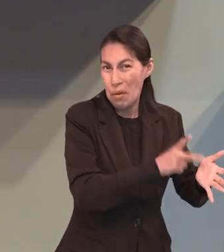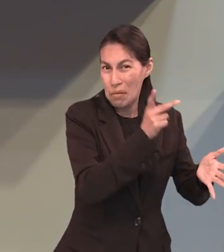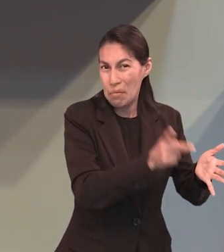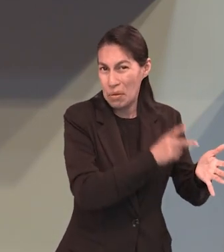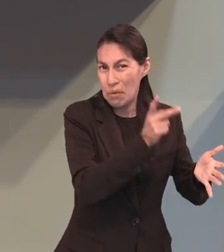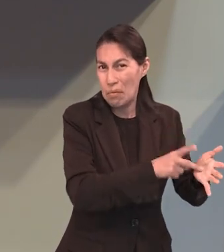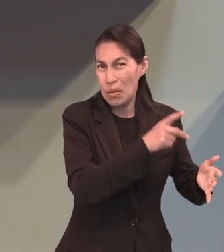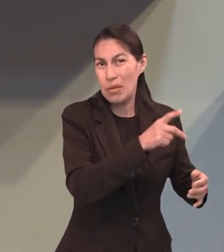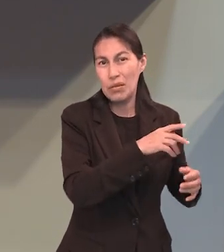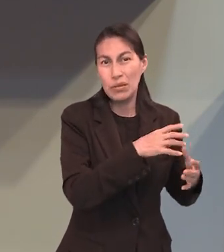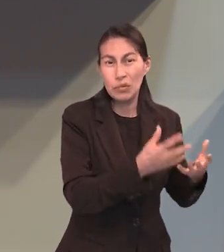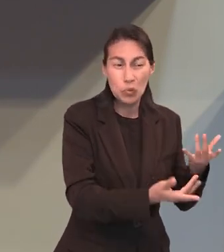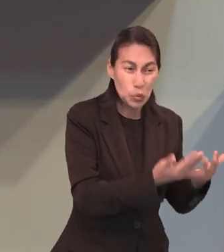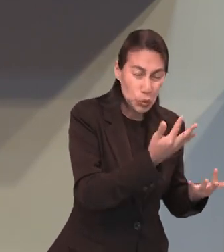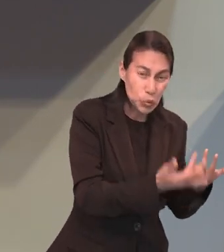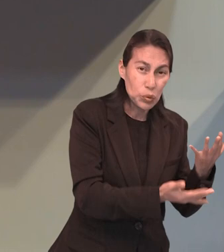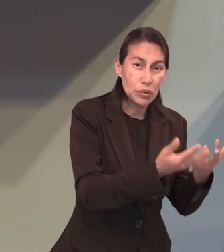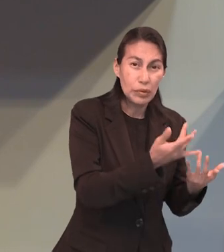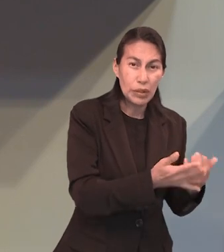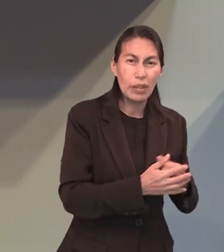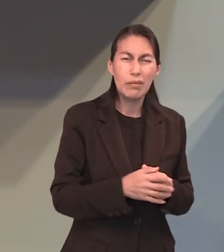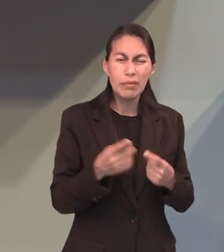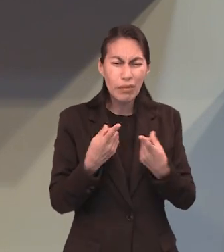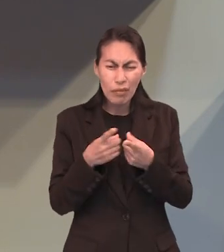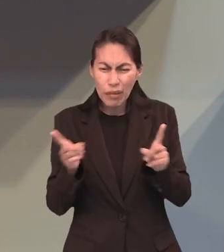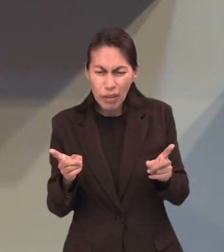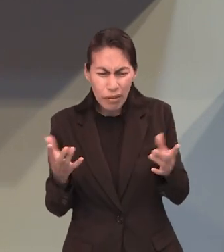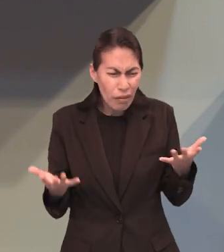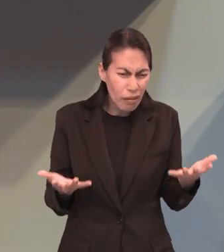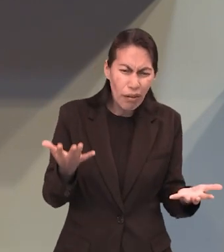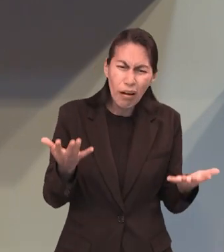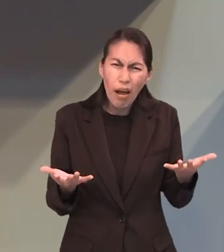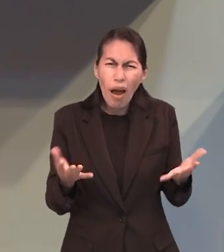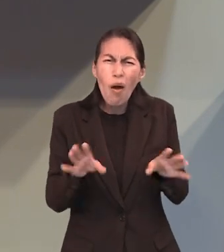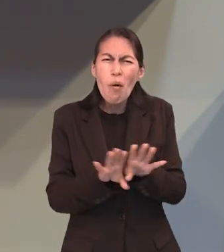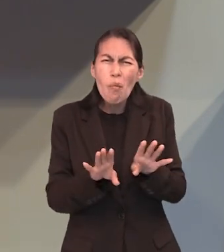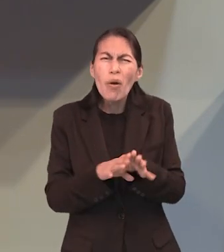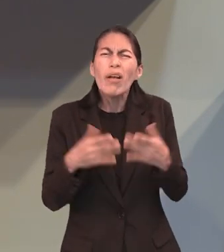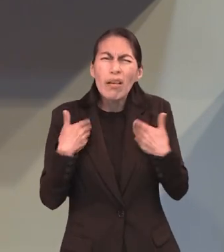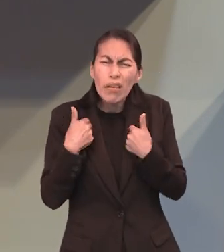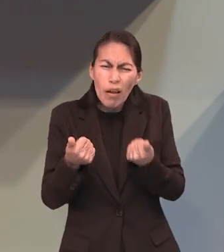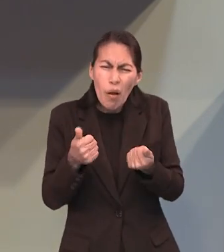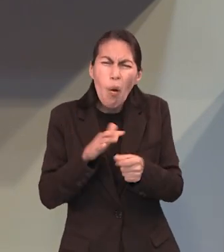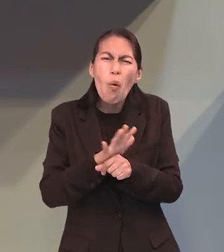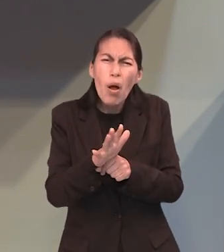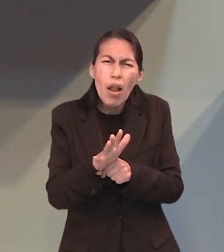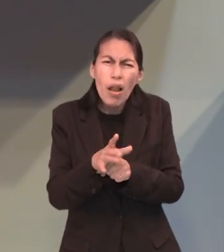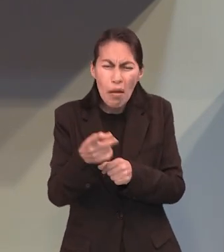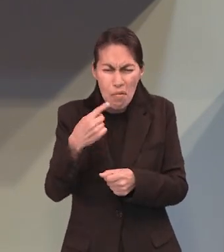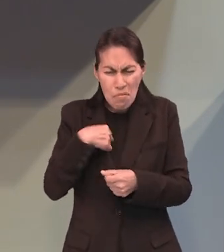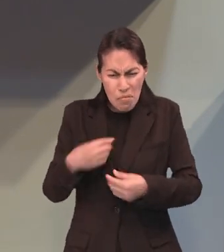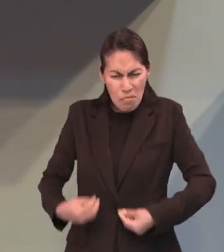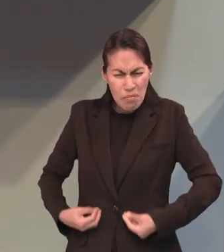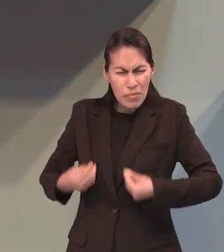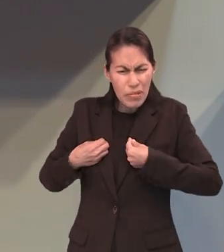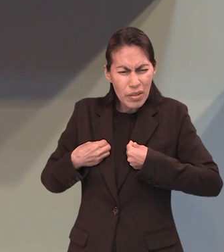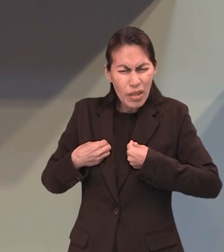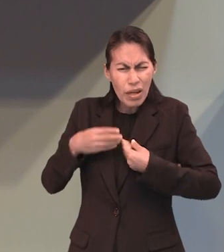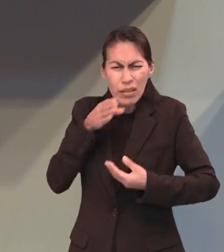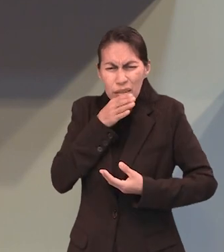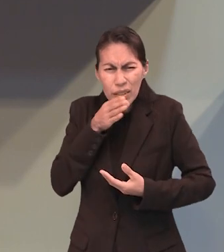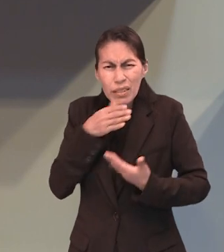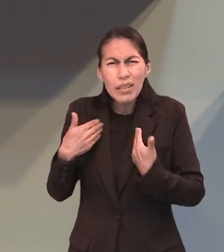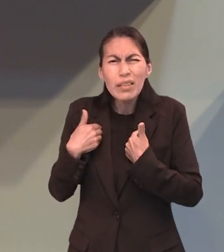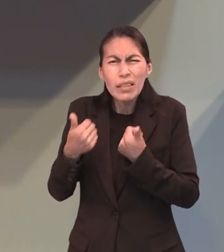encontrar aquí y qué implicaciones importantes podemos nosotros encontrar para nuestra